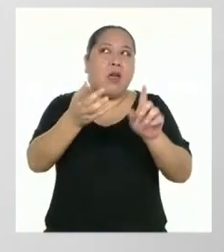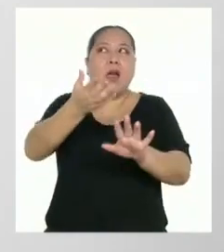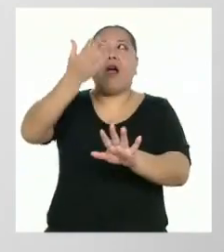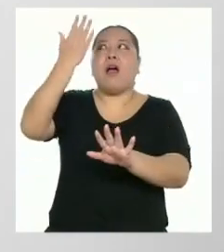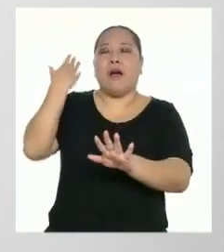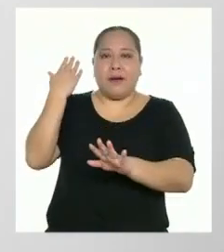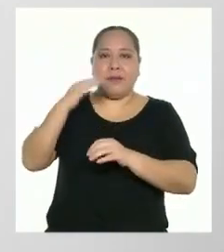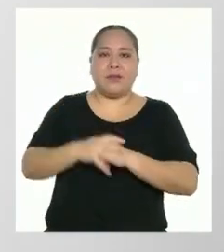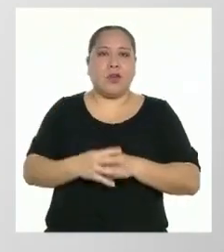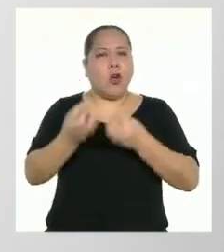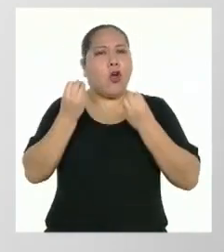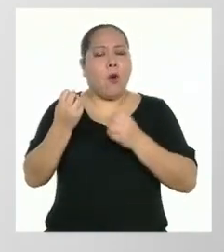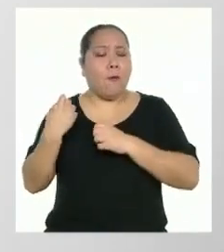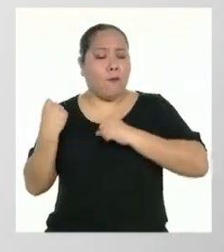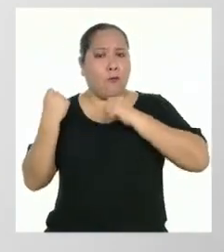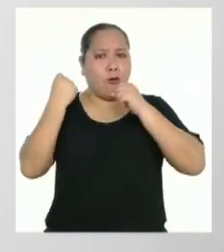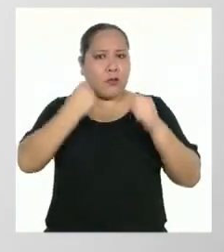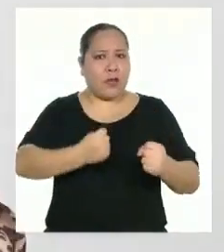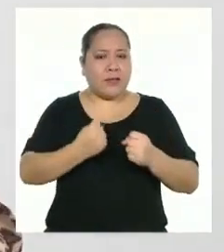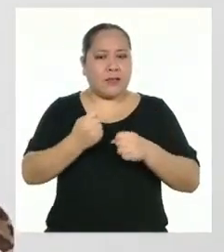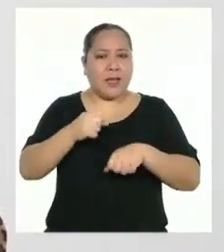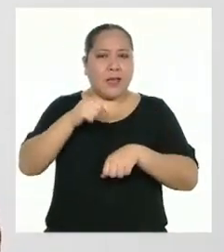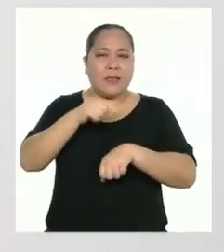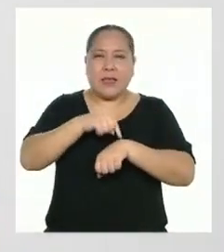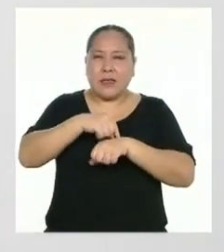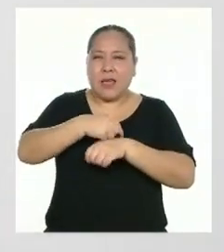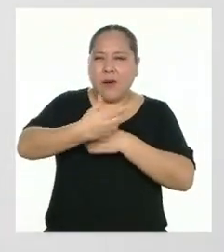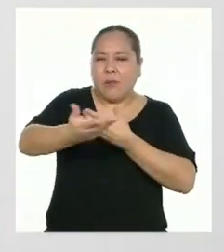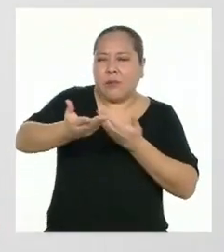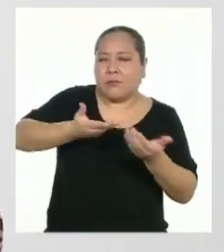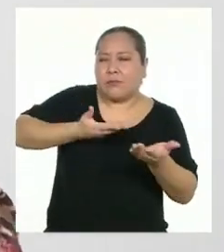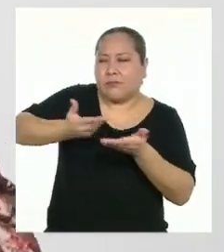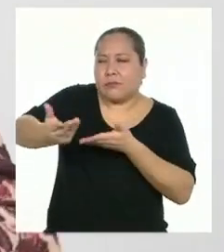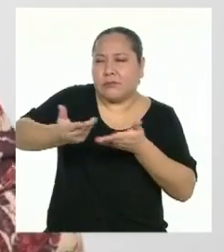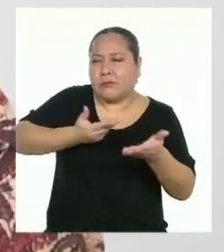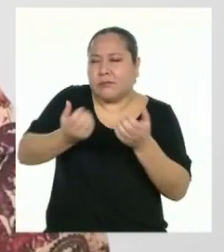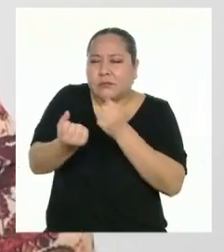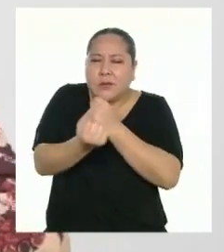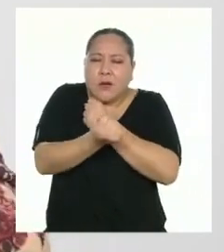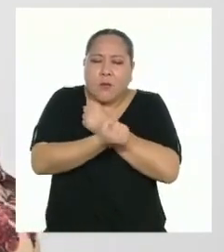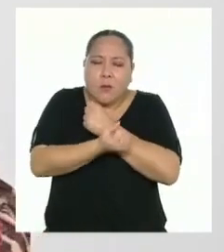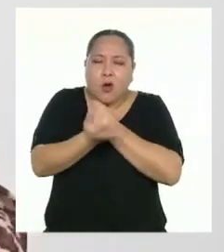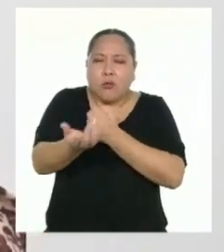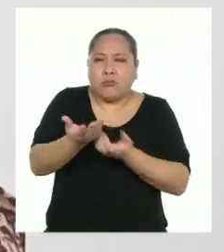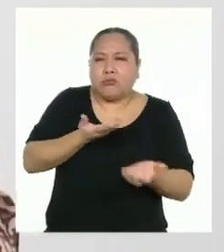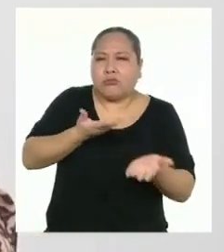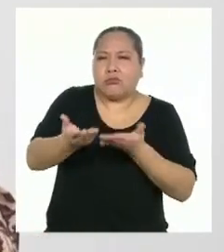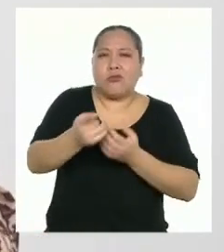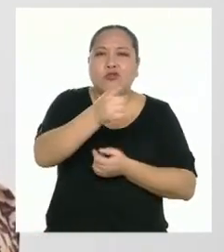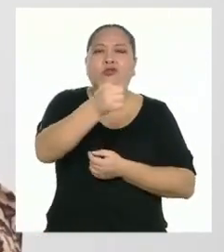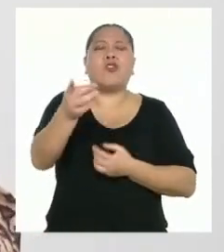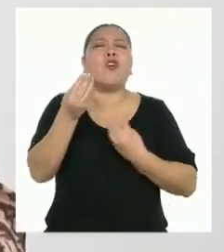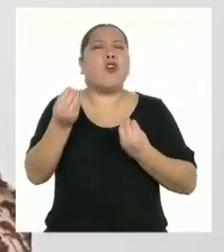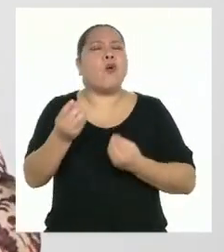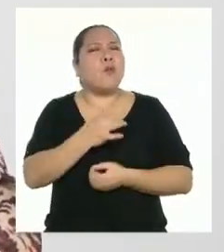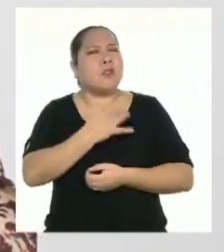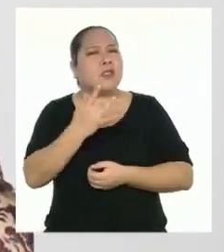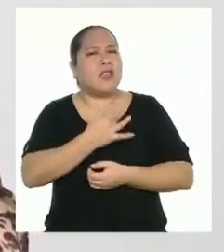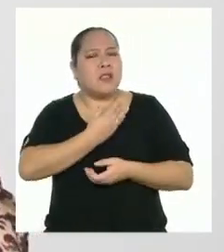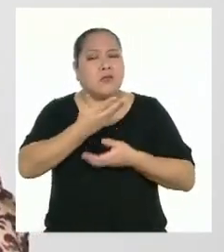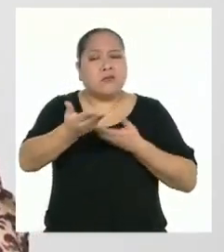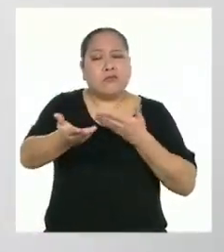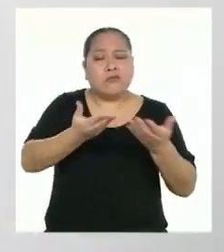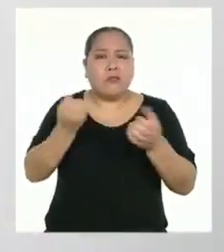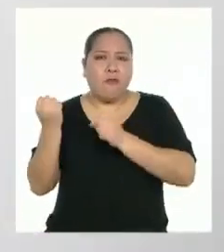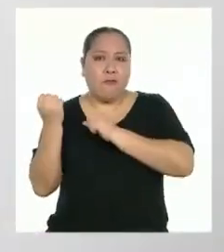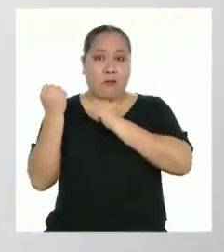fortalecer esos lazos afectivos? ¿Ustedes cómo sienten que fortalecen sus relaciones familiares?